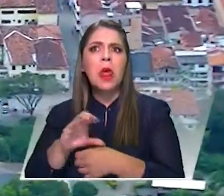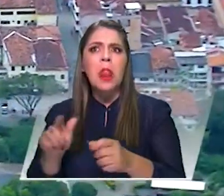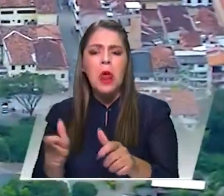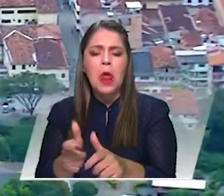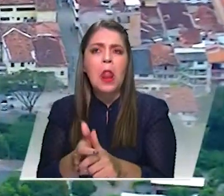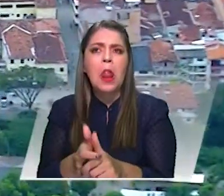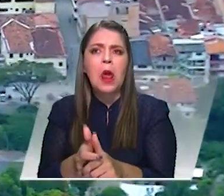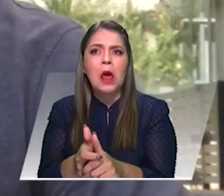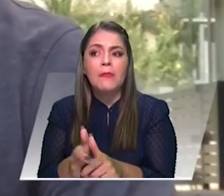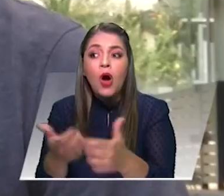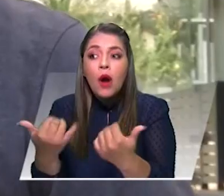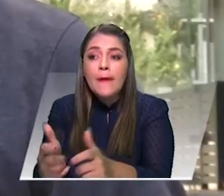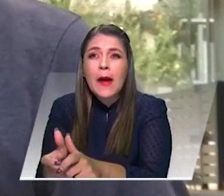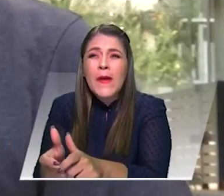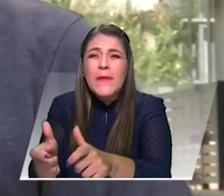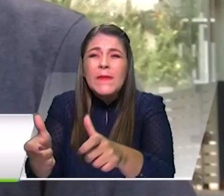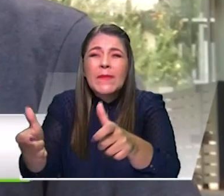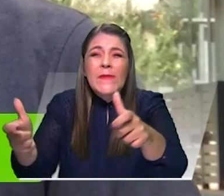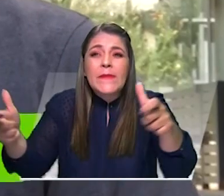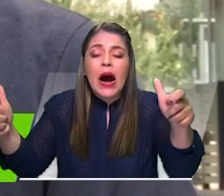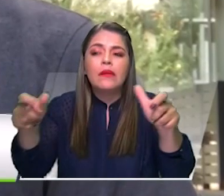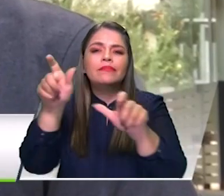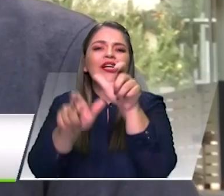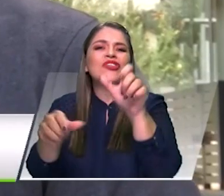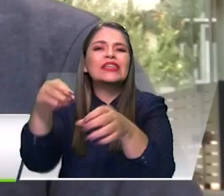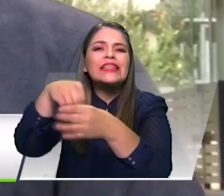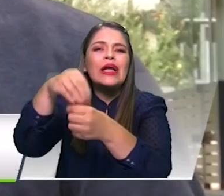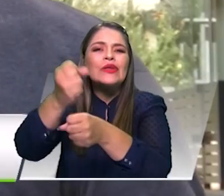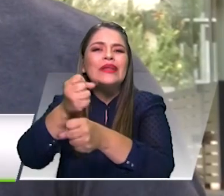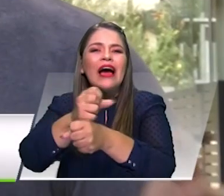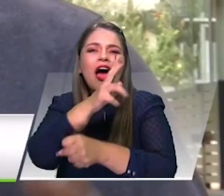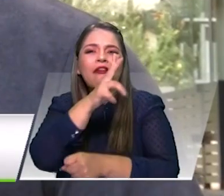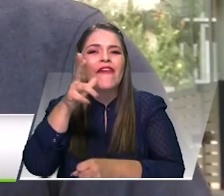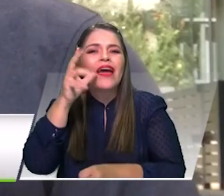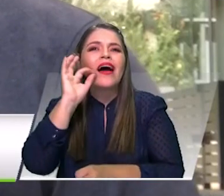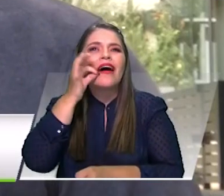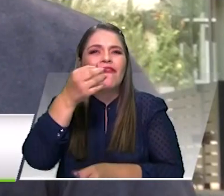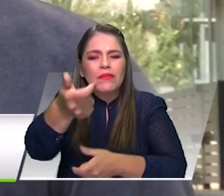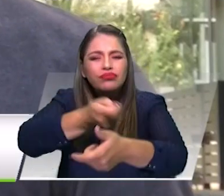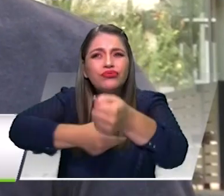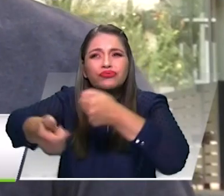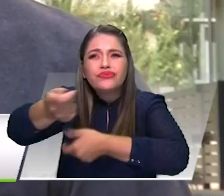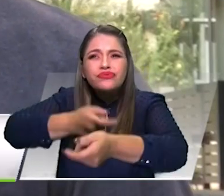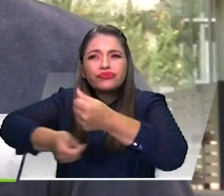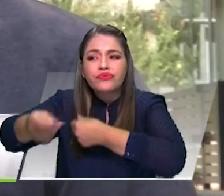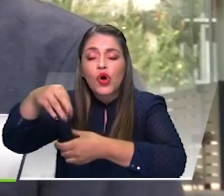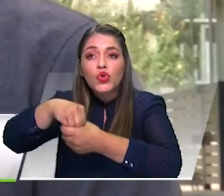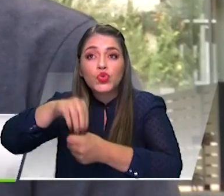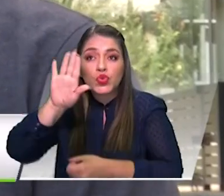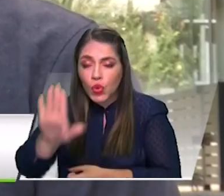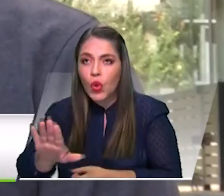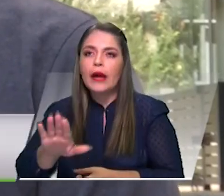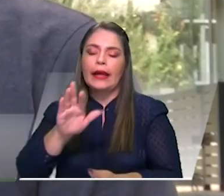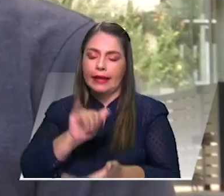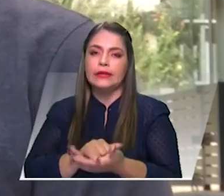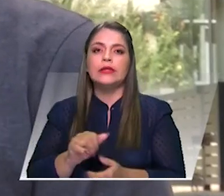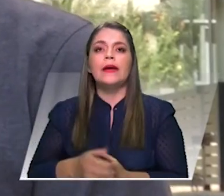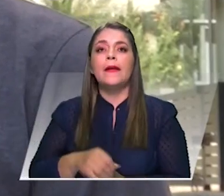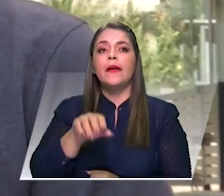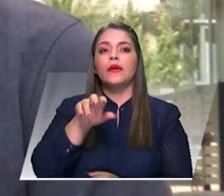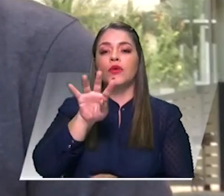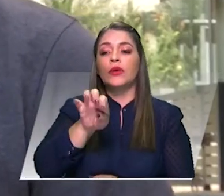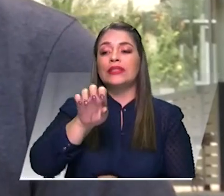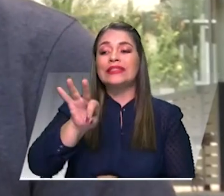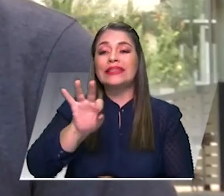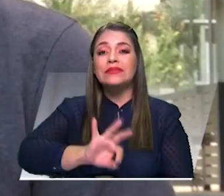recolectores de café. Estamos en una zona cafetera, el 23% de estos casos positivos son